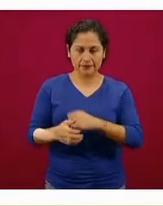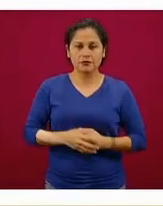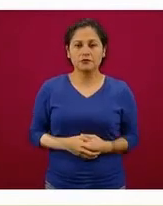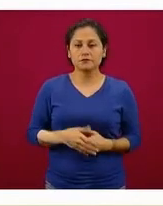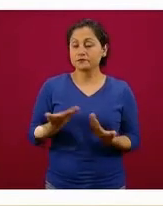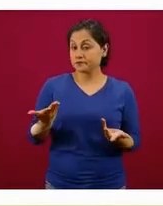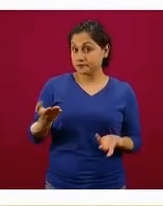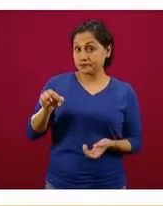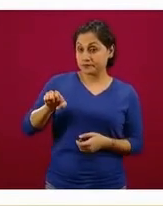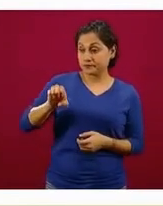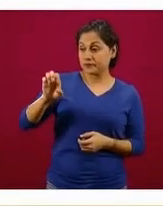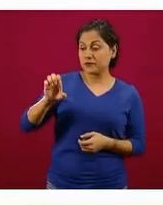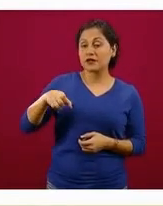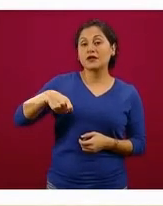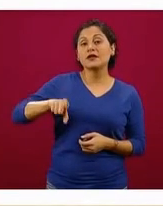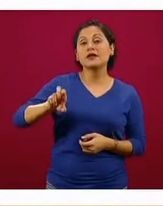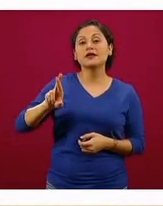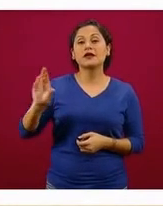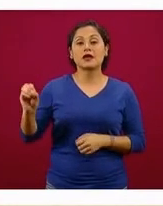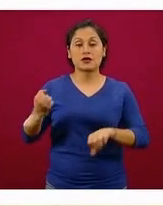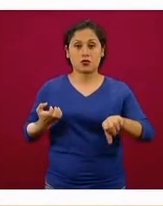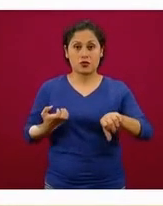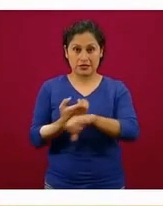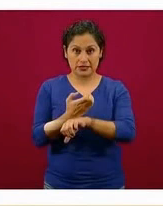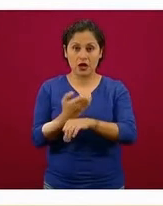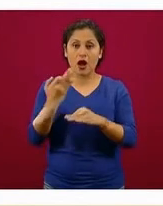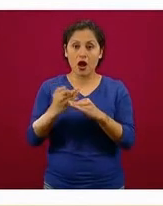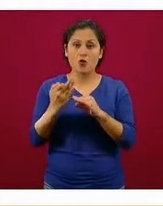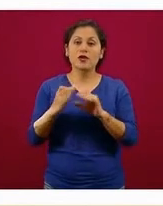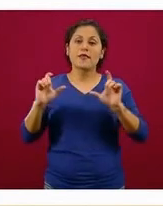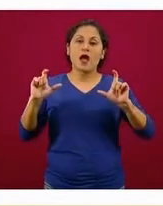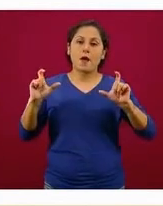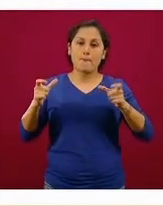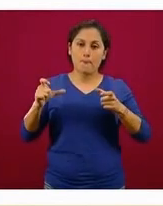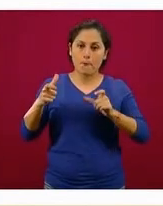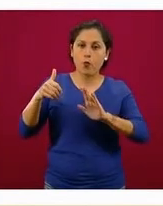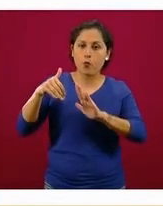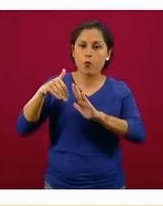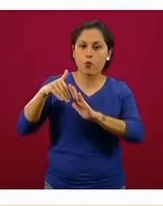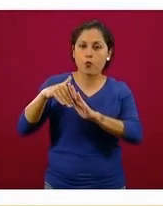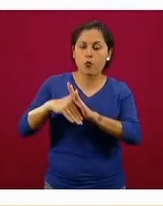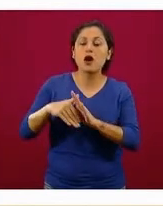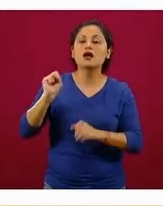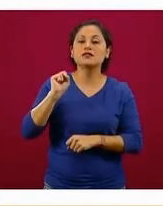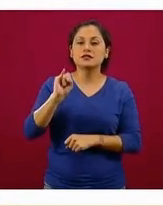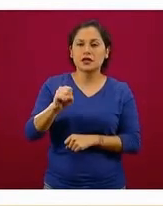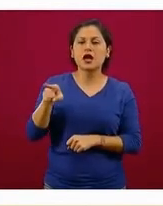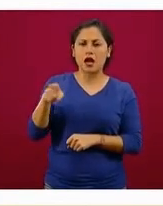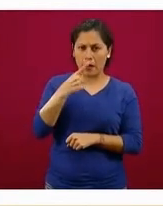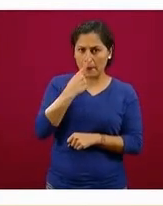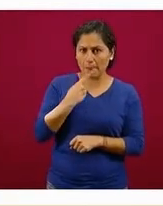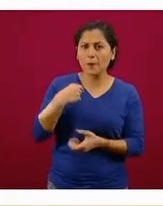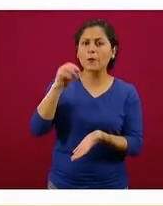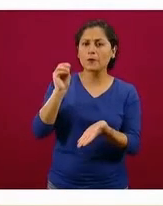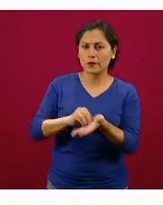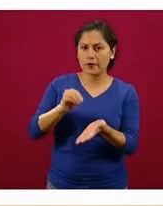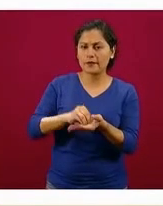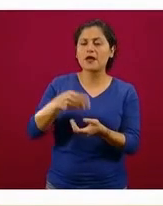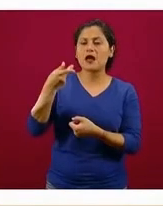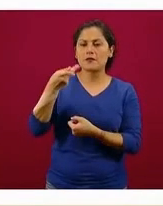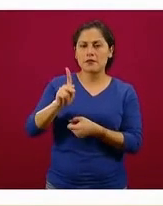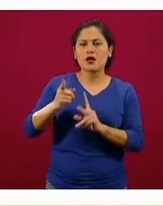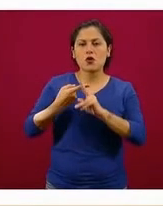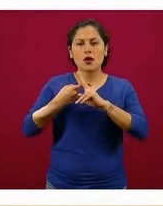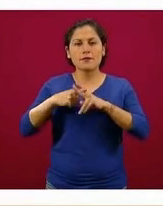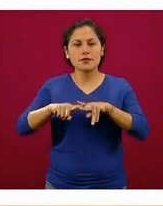Quintana Roo está en una fase de descenso, todavía está en rojo, pero está en una fase de descenso. Y el gobernador Carlos Joaquín